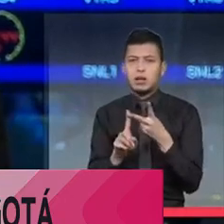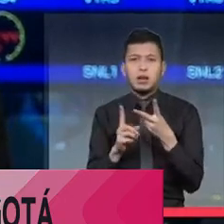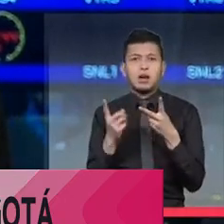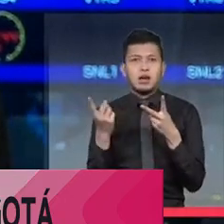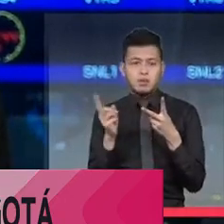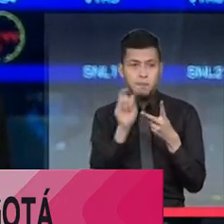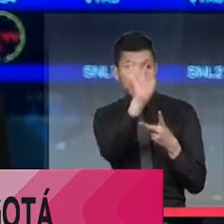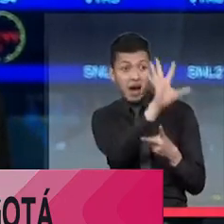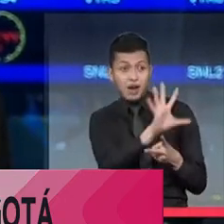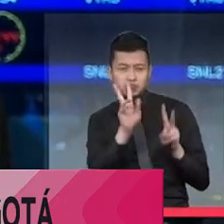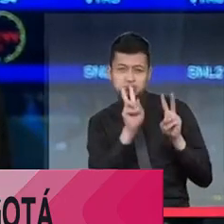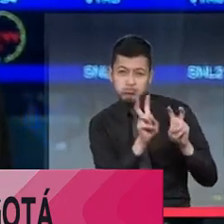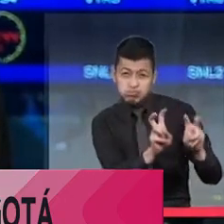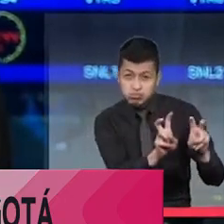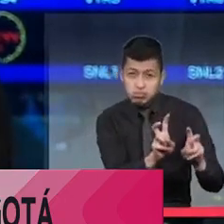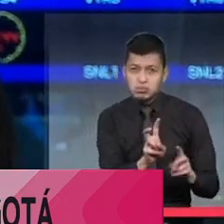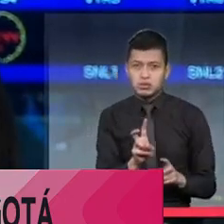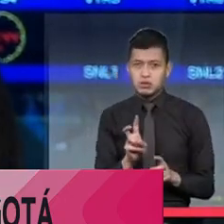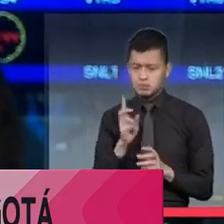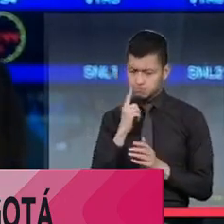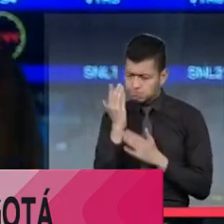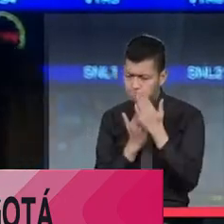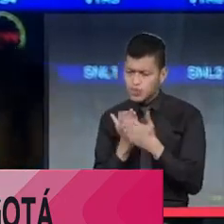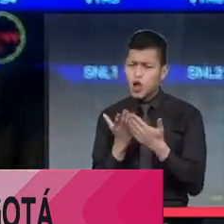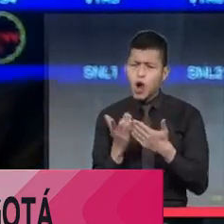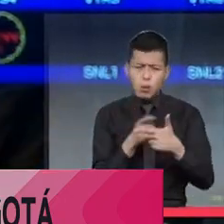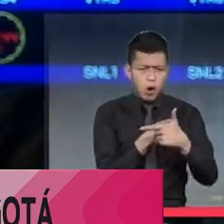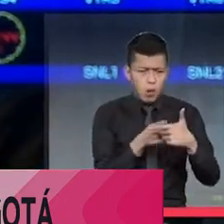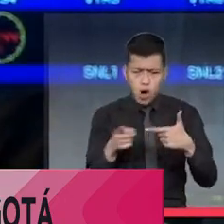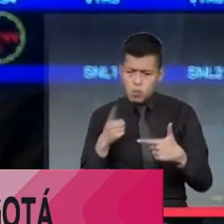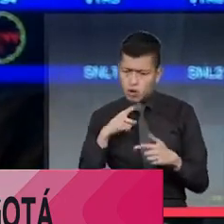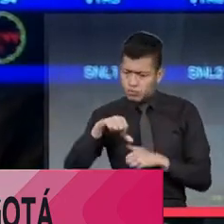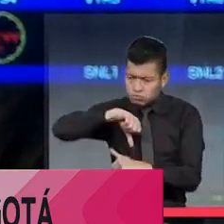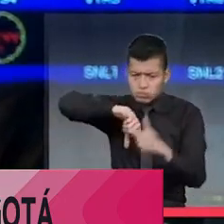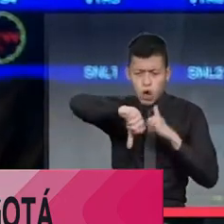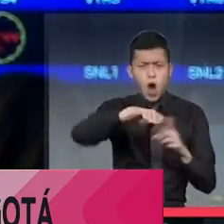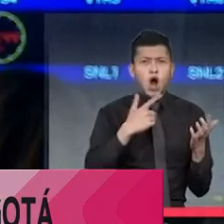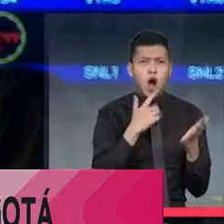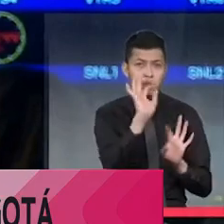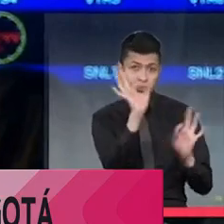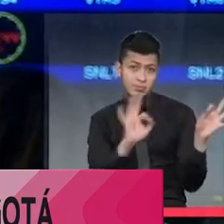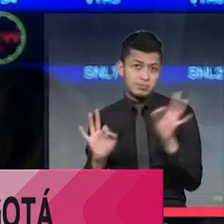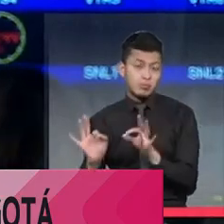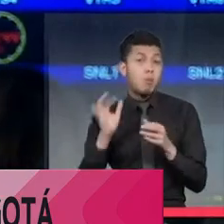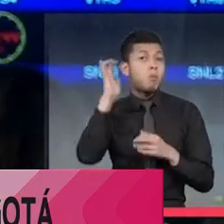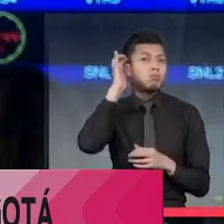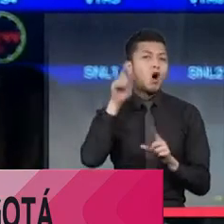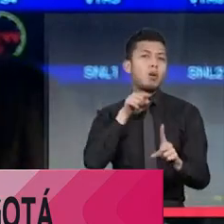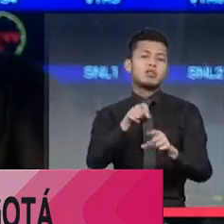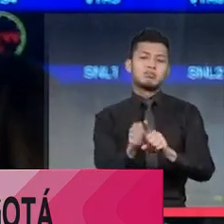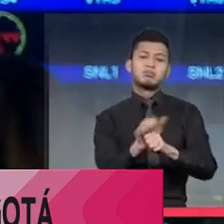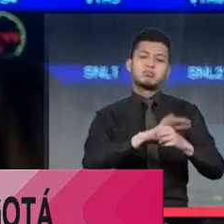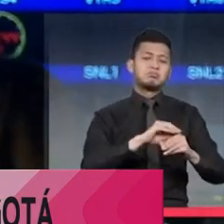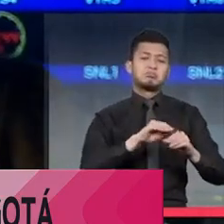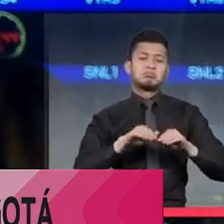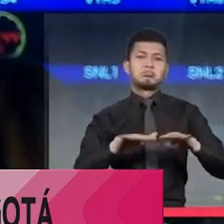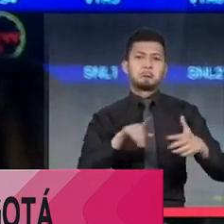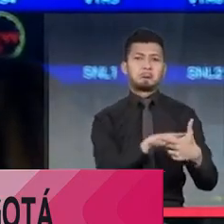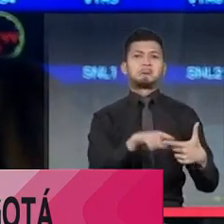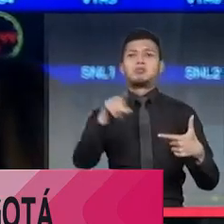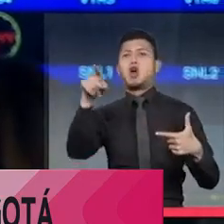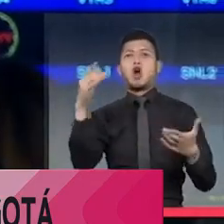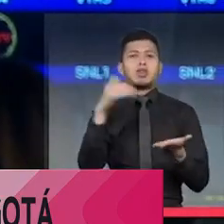Para que nunca se nos dispare nuevamente la pandemia. Eso es lo que estamos estimando cómo hacerlo. A finales de agosto